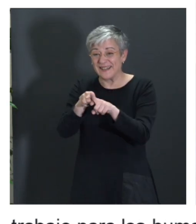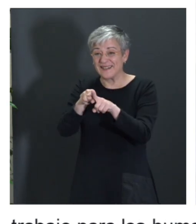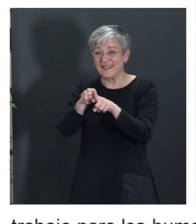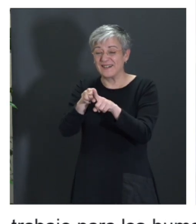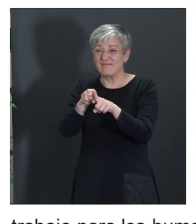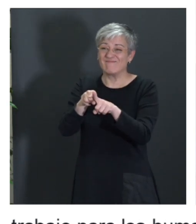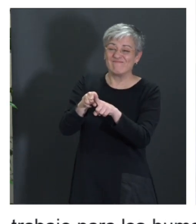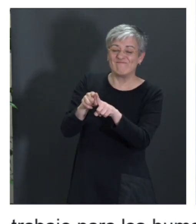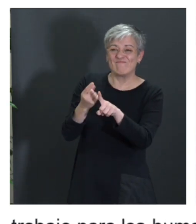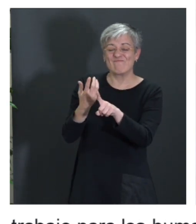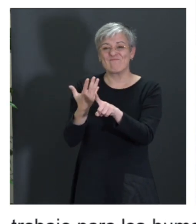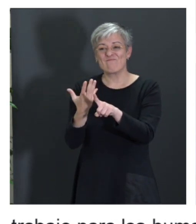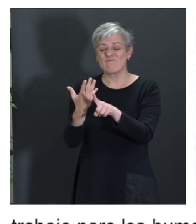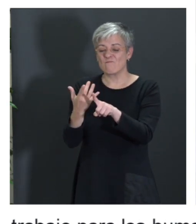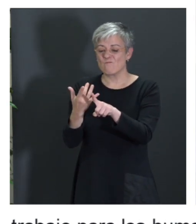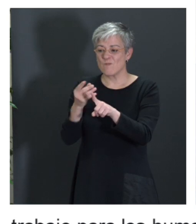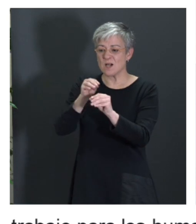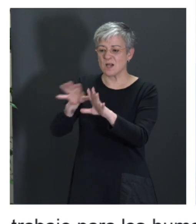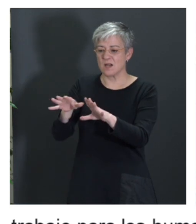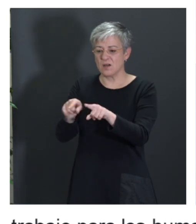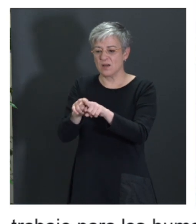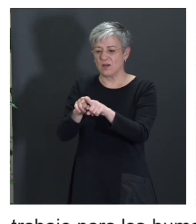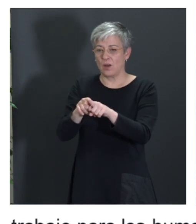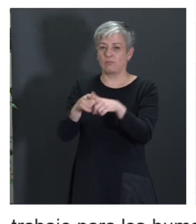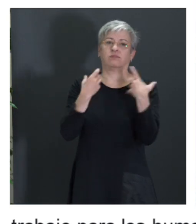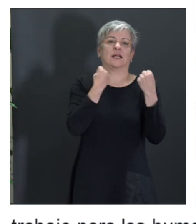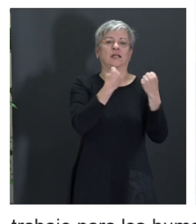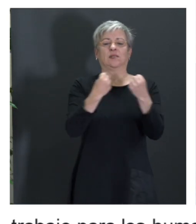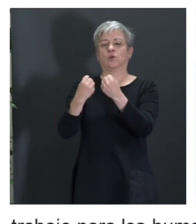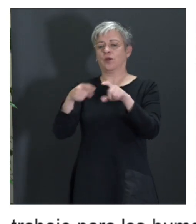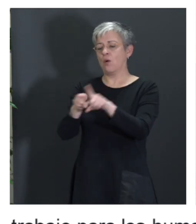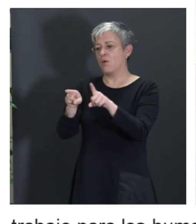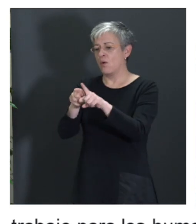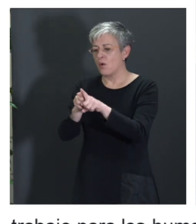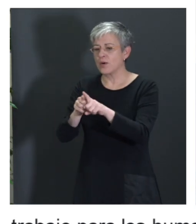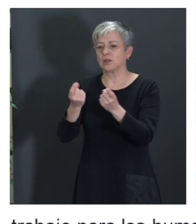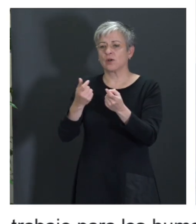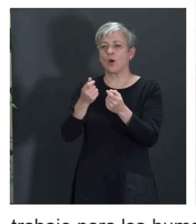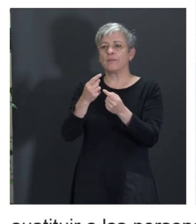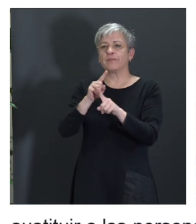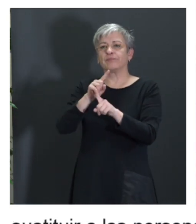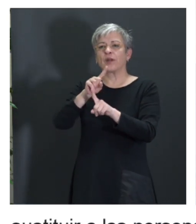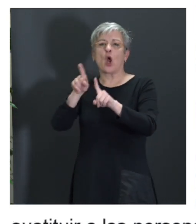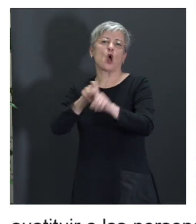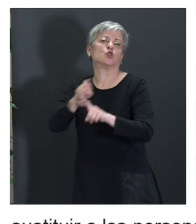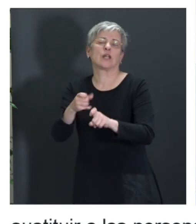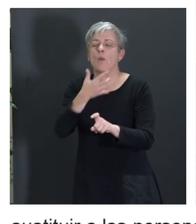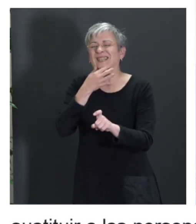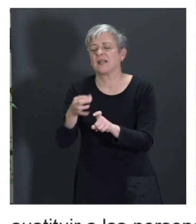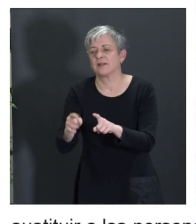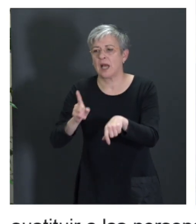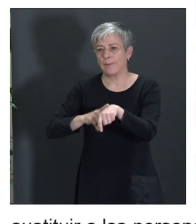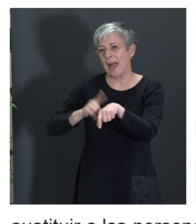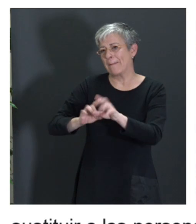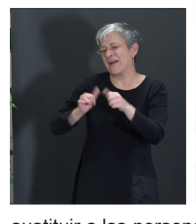sé, pues, que una institución se puede ver abrumada, ¿no?, por una serie de consultas, a veces, que son muy sencillas, ¿no?, de dónde está esto, o a qué